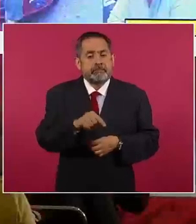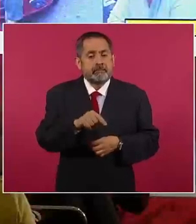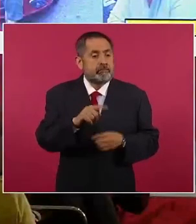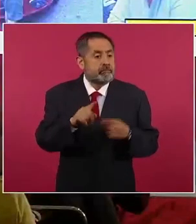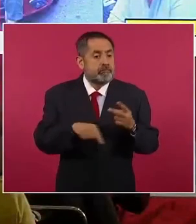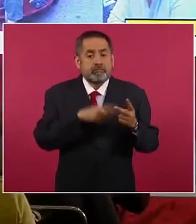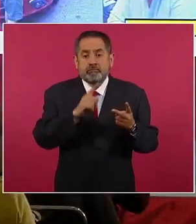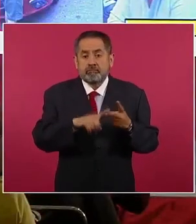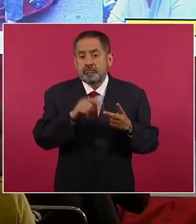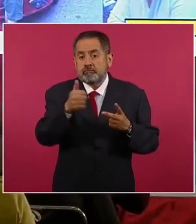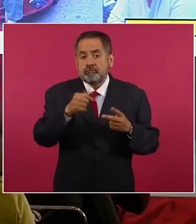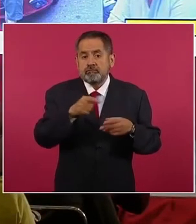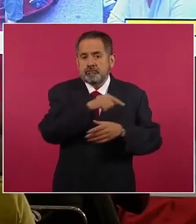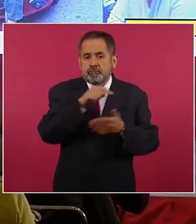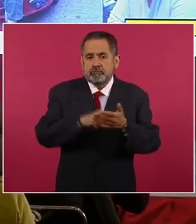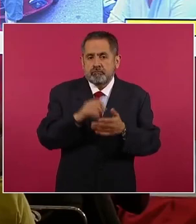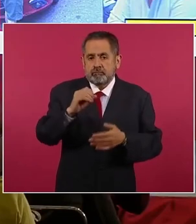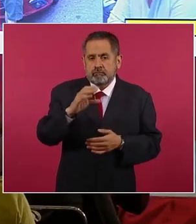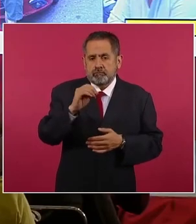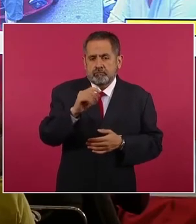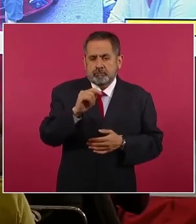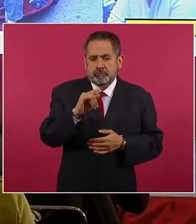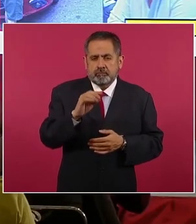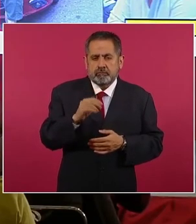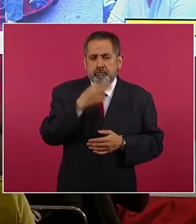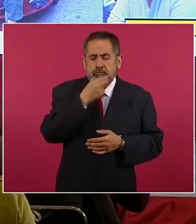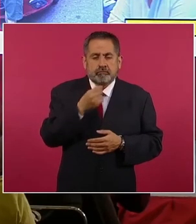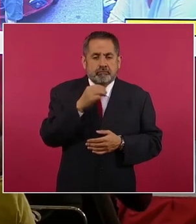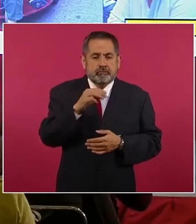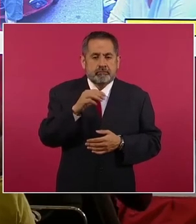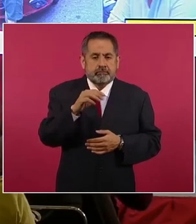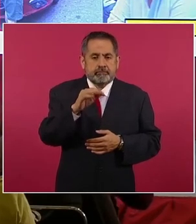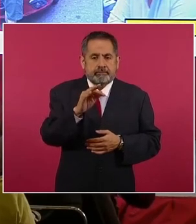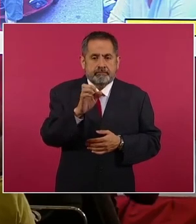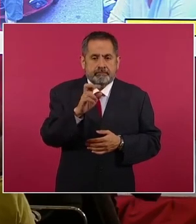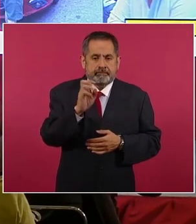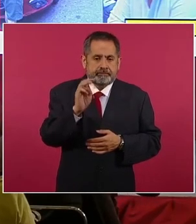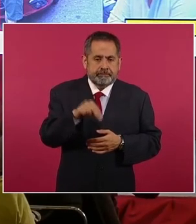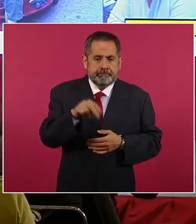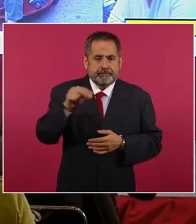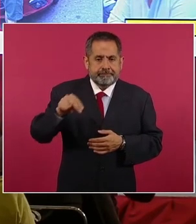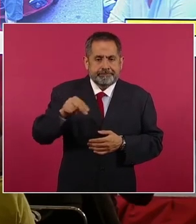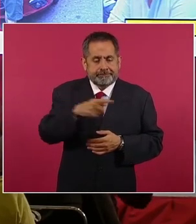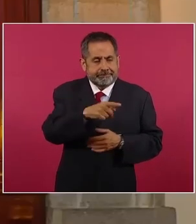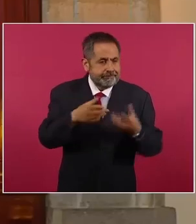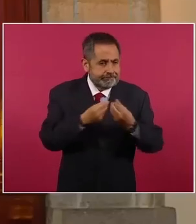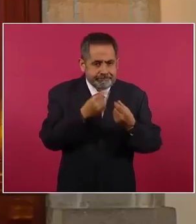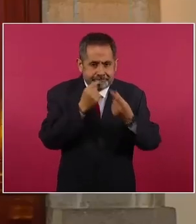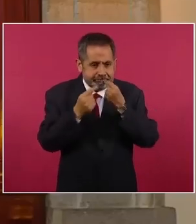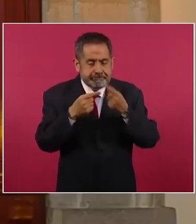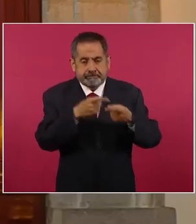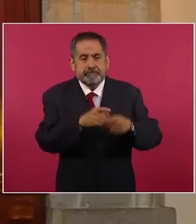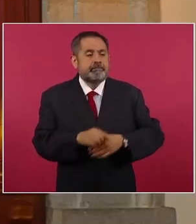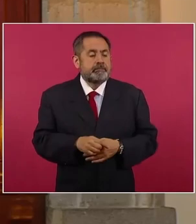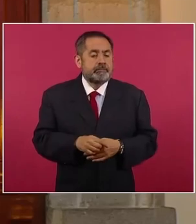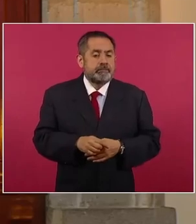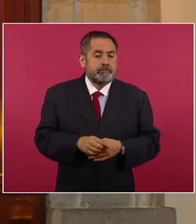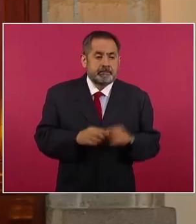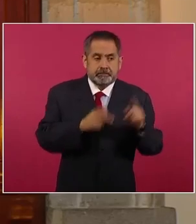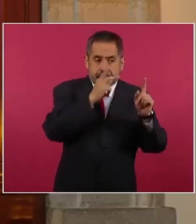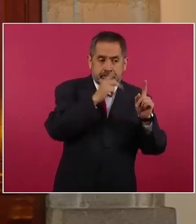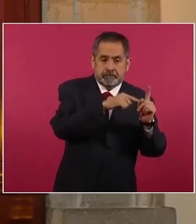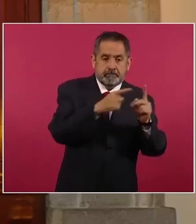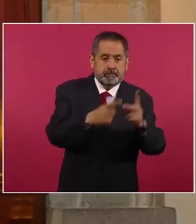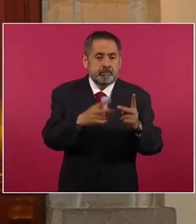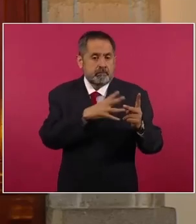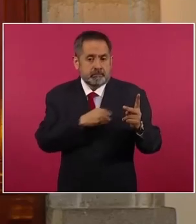víctima ahí en Ocotito, Bertín N., comisario de la localidad. El hijo del periodista tenía la actividad